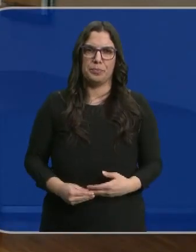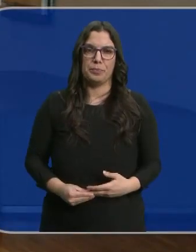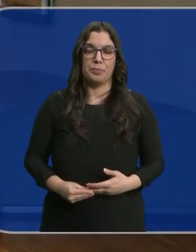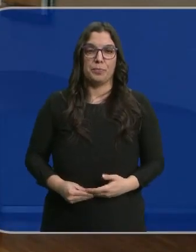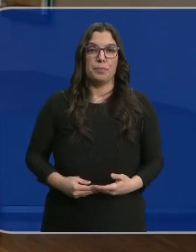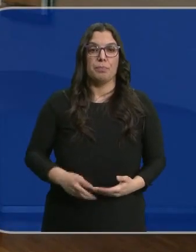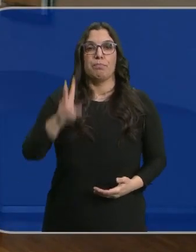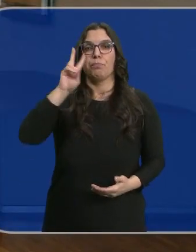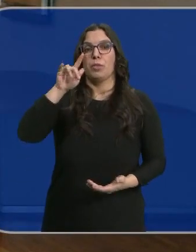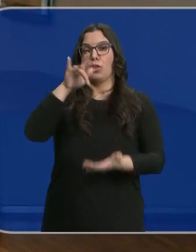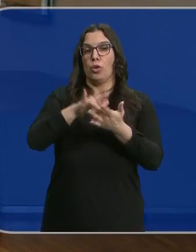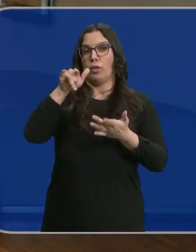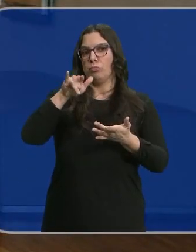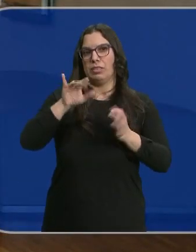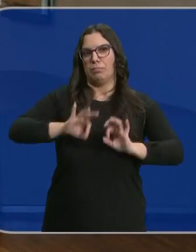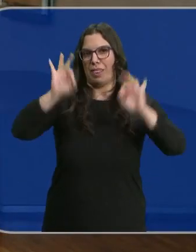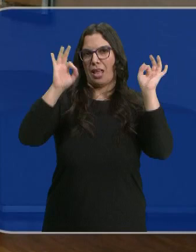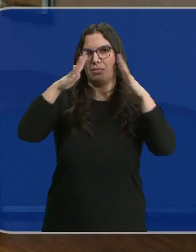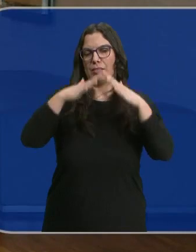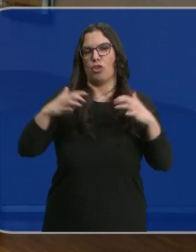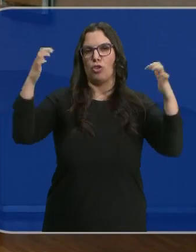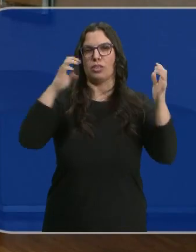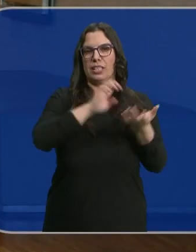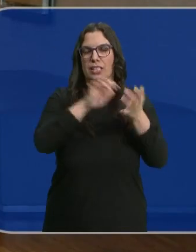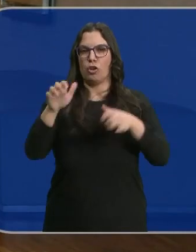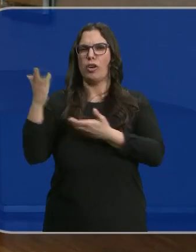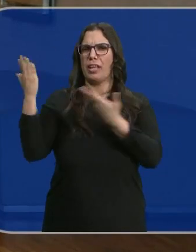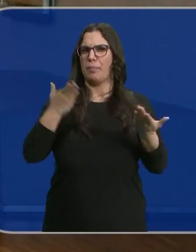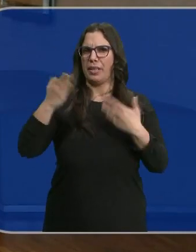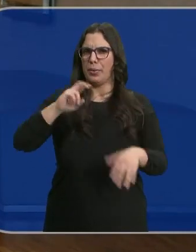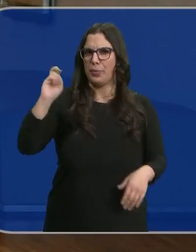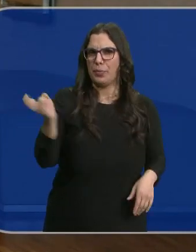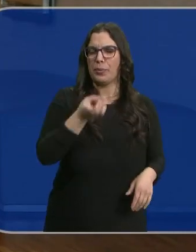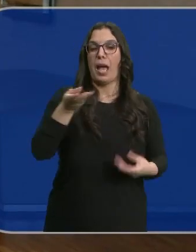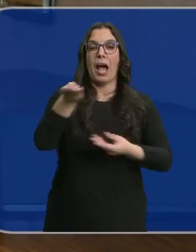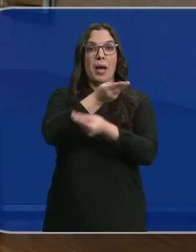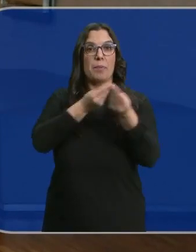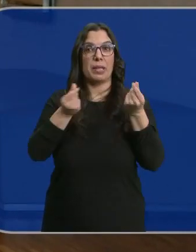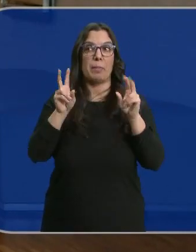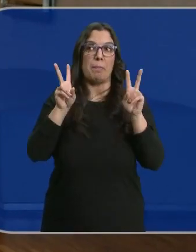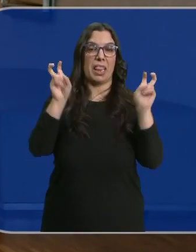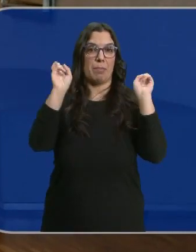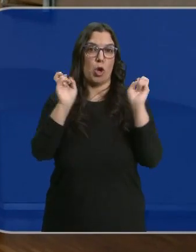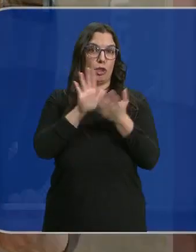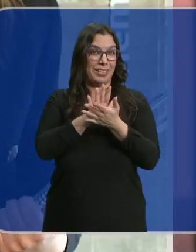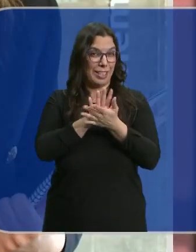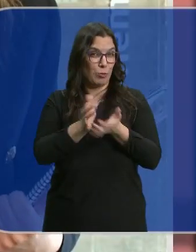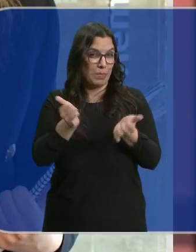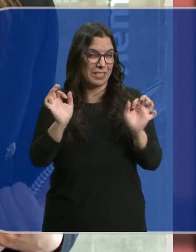Ya ven que está siendo una jornada excepcional hoy en las Cortes de Castilla y León con muchos invitados y con un ambiente a priori más relajado, Ana.